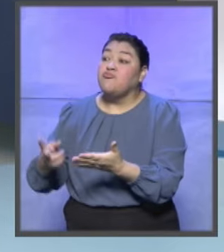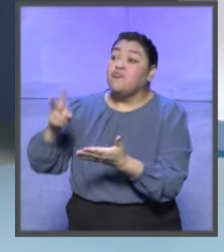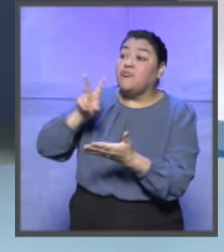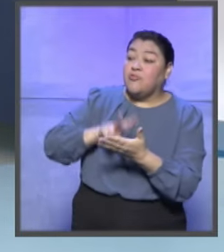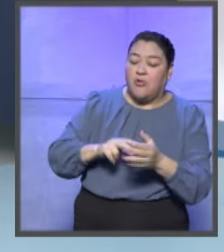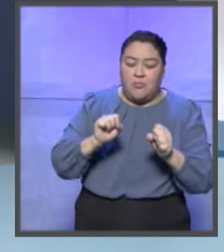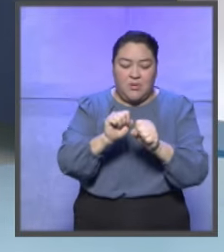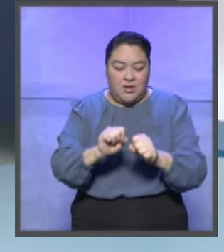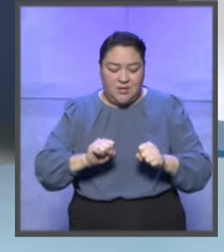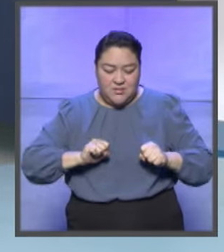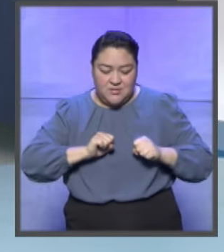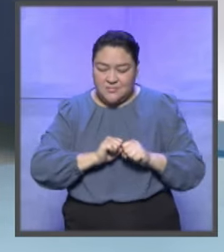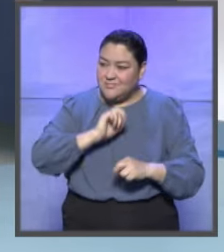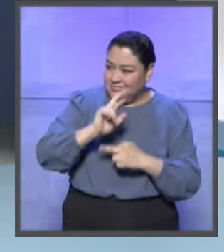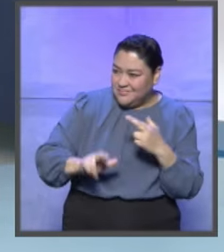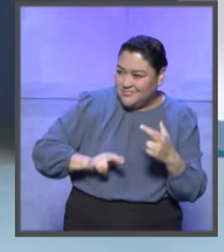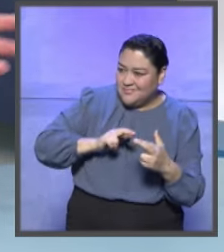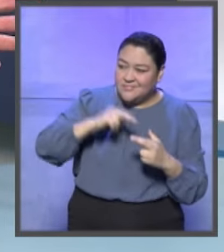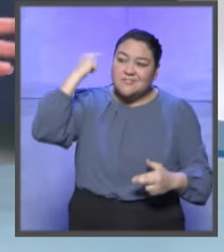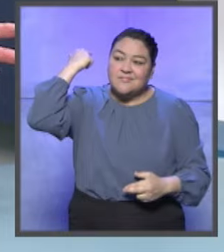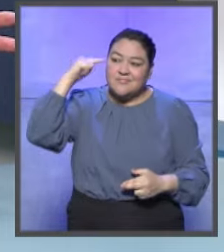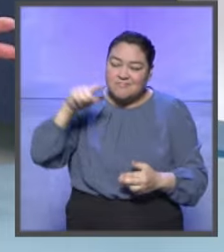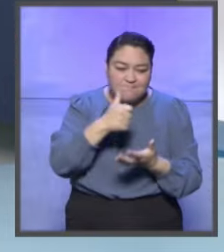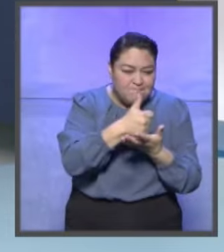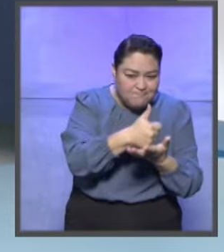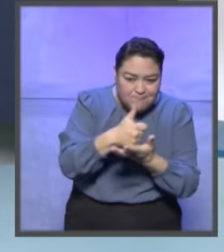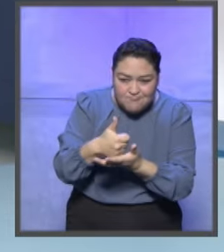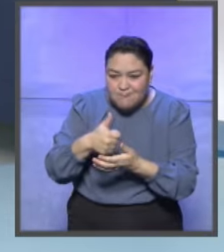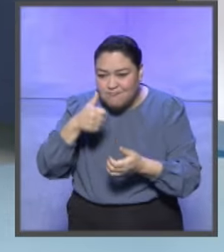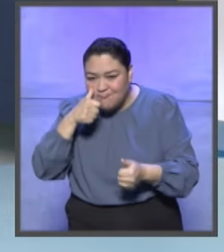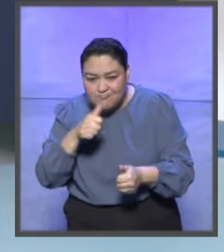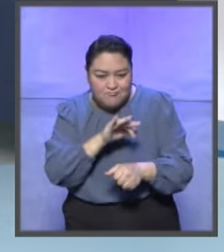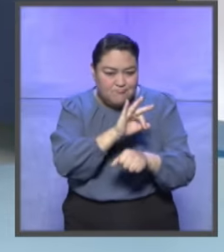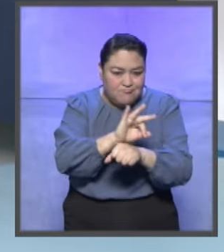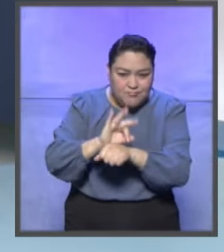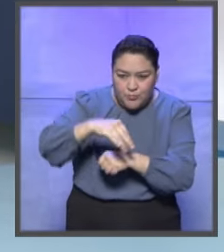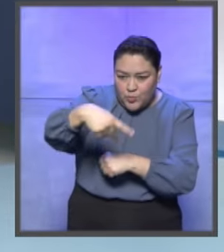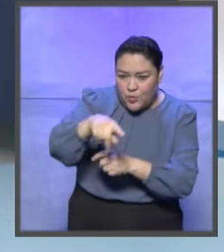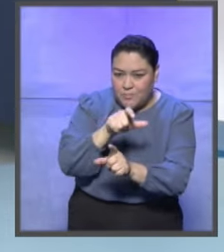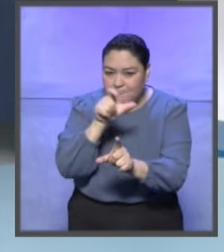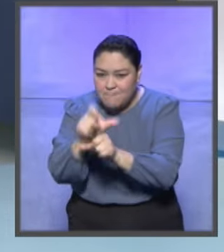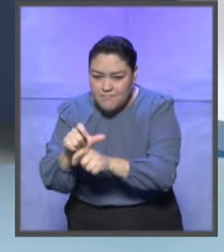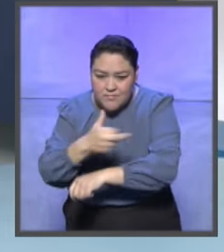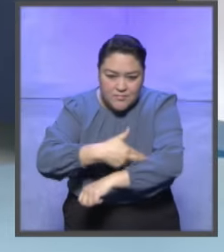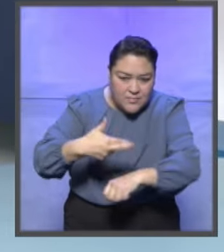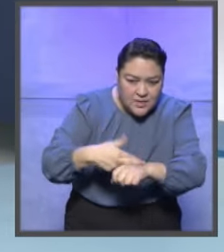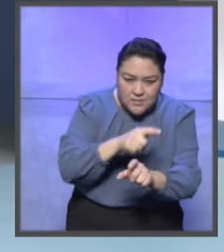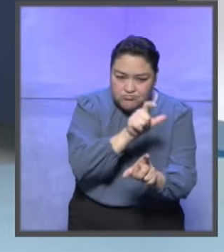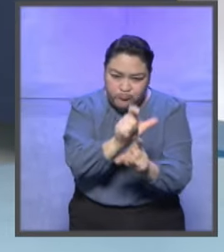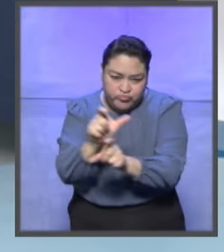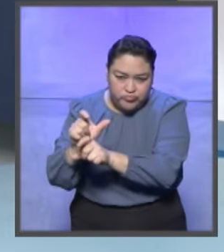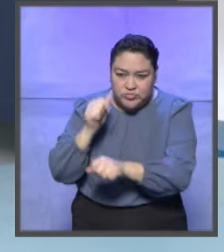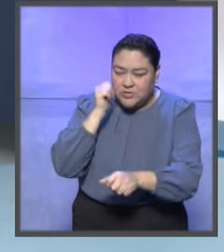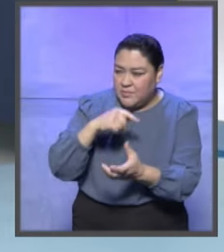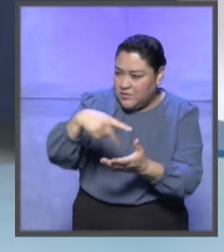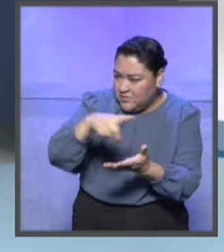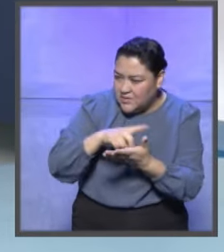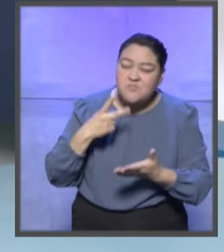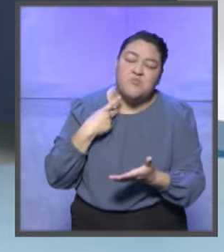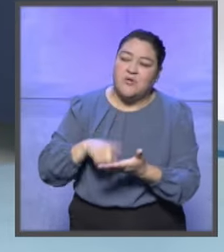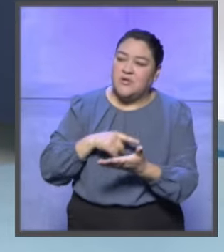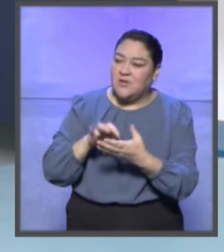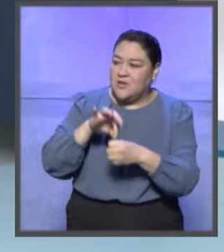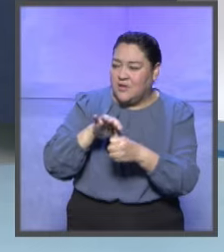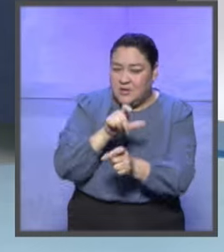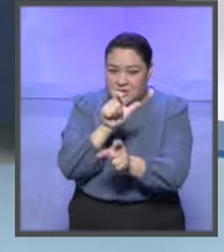está la sala regional Guadalajara para defender su voto, defender su elección, defender todos sus derechos políticos